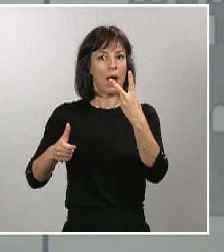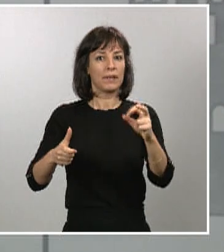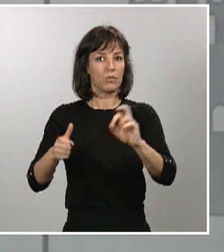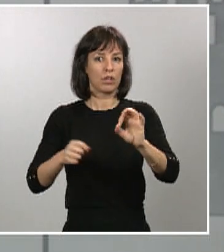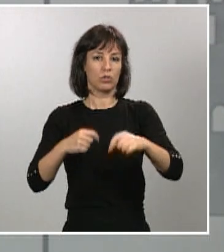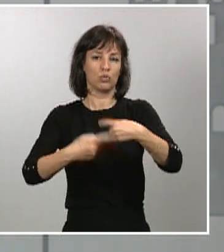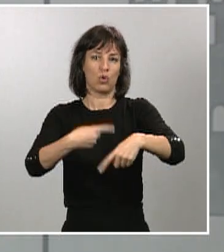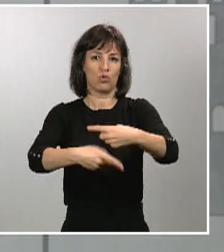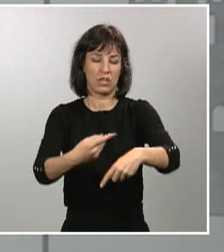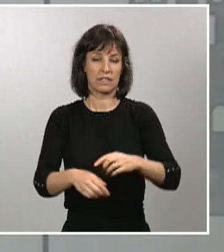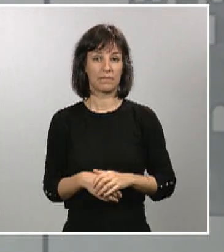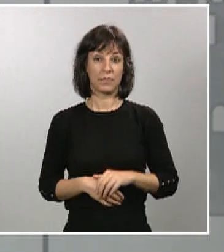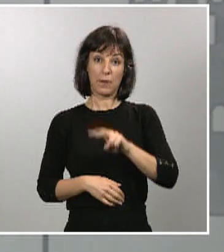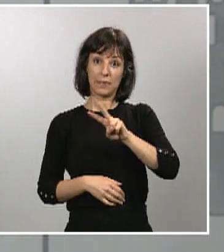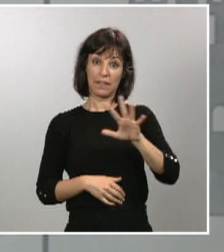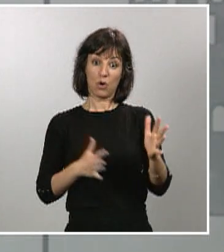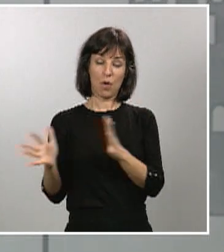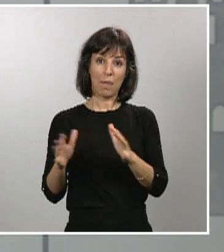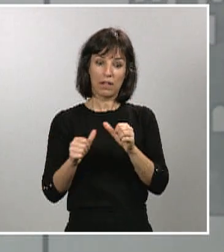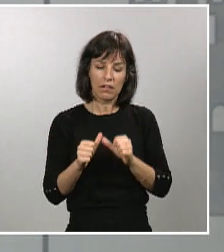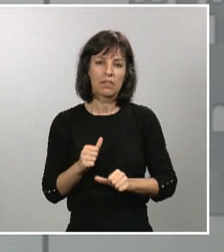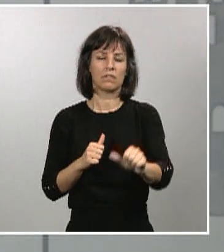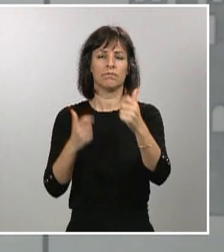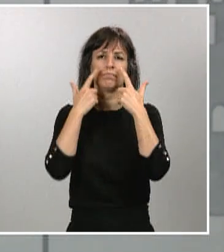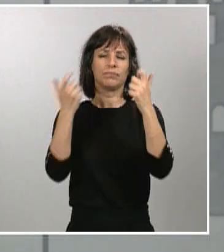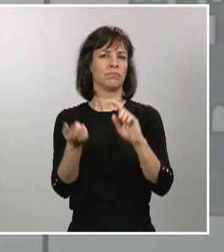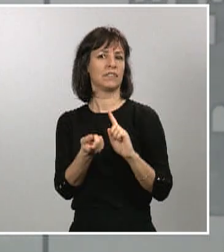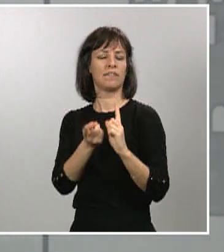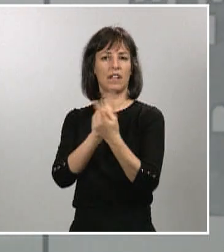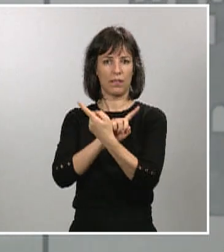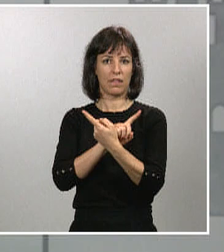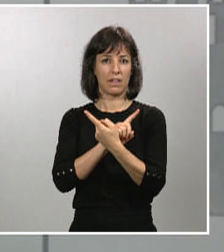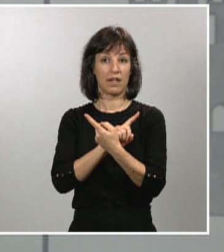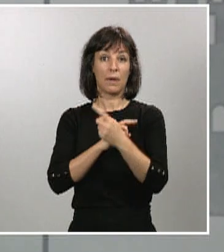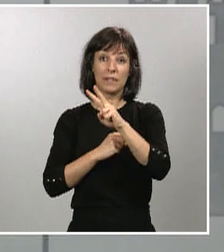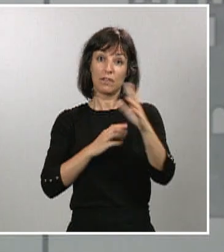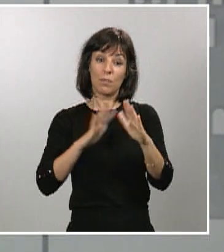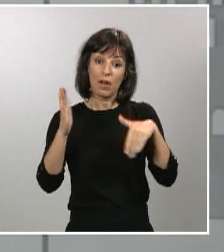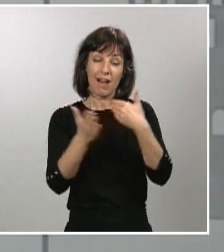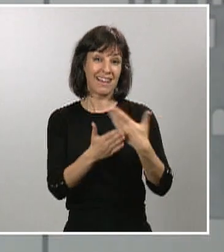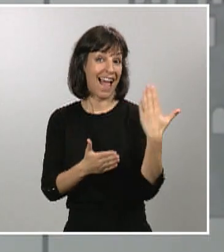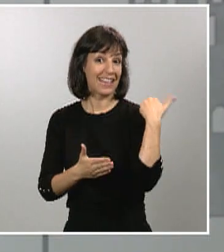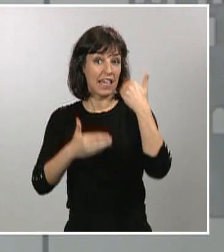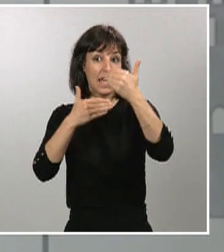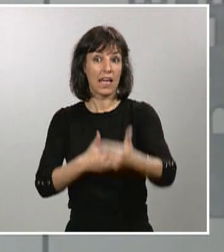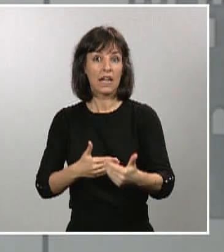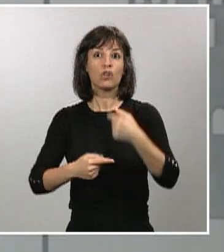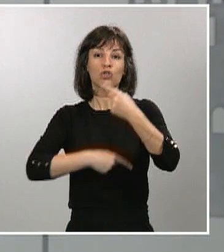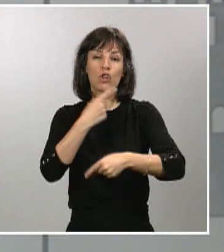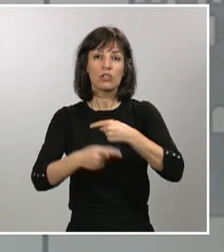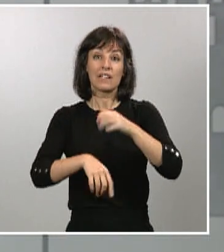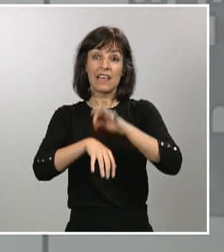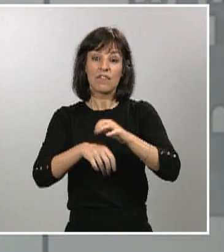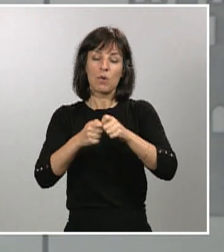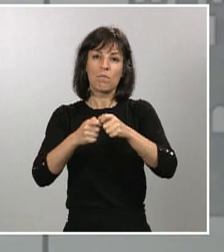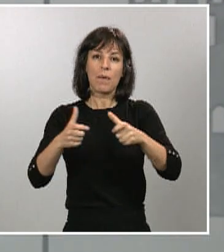punto de inflexión y desde el 25 de marzo hasta la fecha de ayer el incremento medio es de un 12%. Los datos que hemos